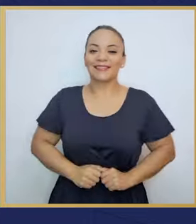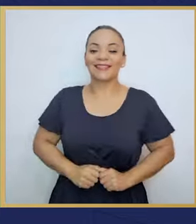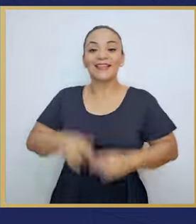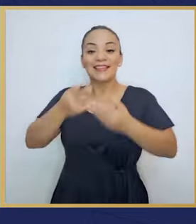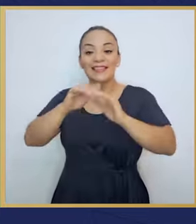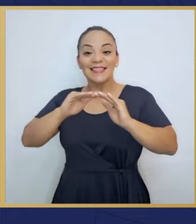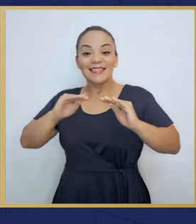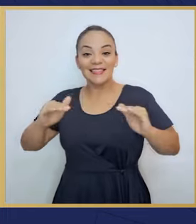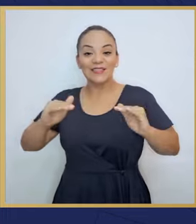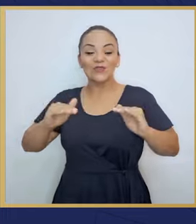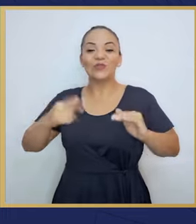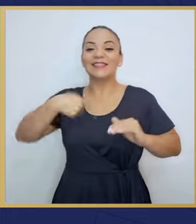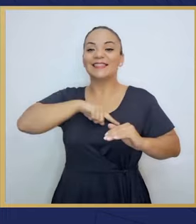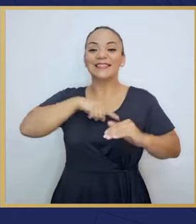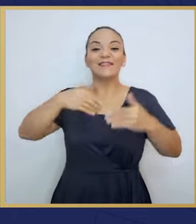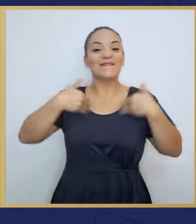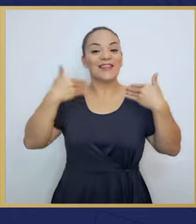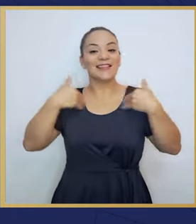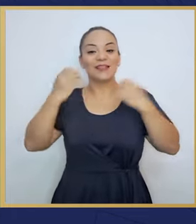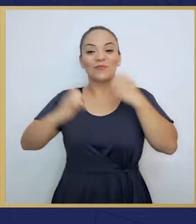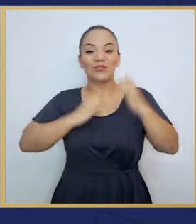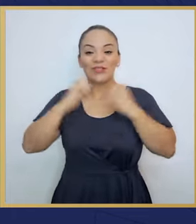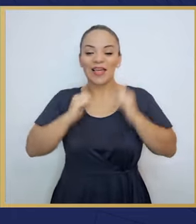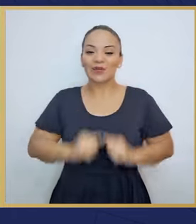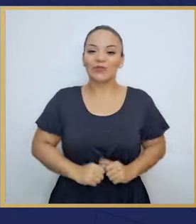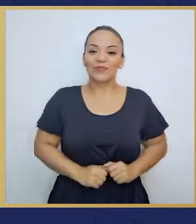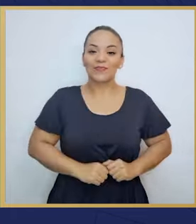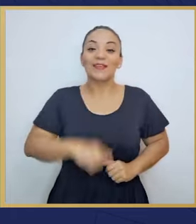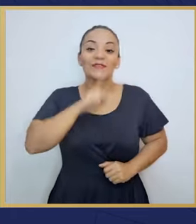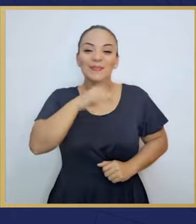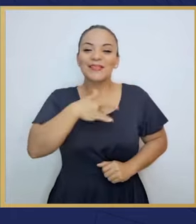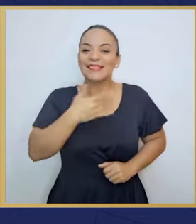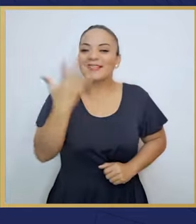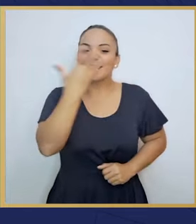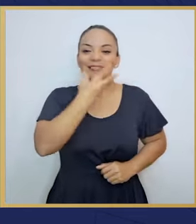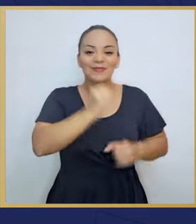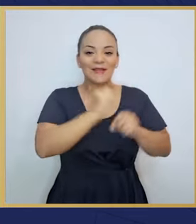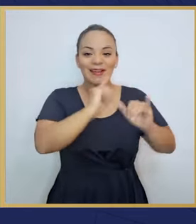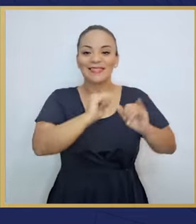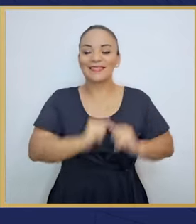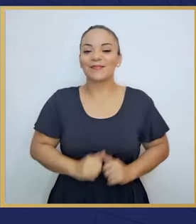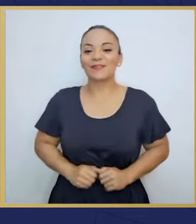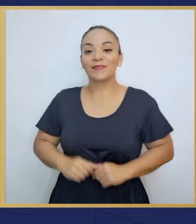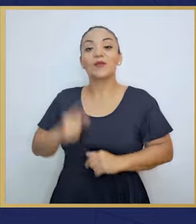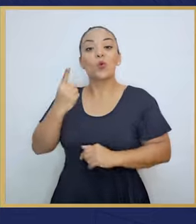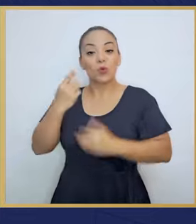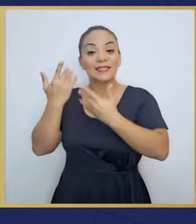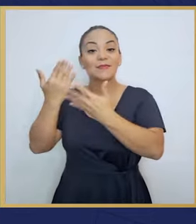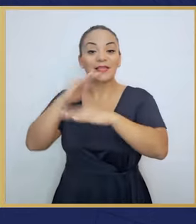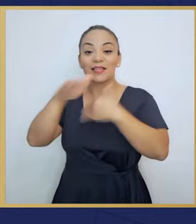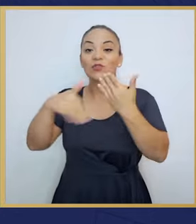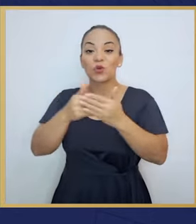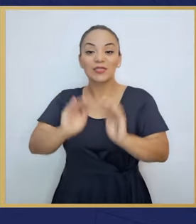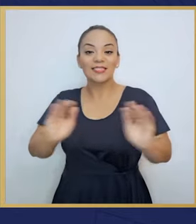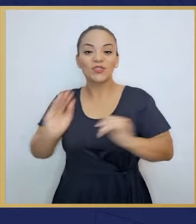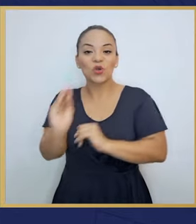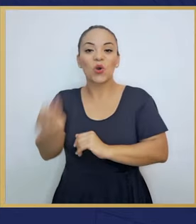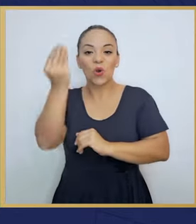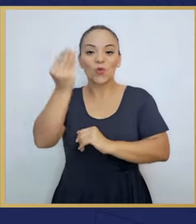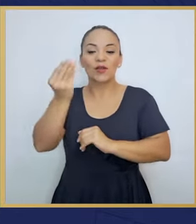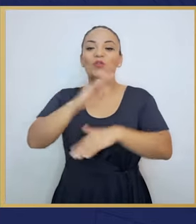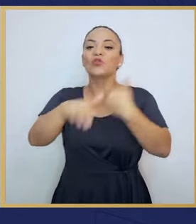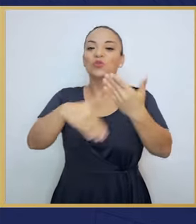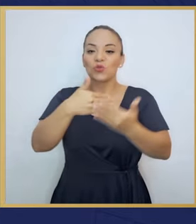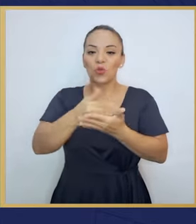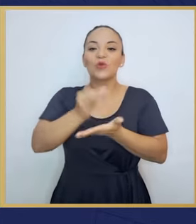¡Se siente lindísimo trabajar así! Una esperanza para todos los